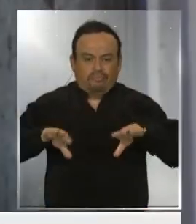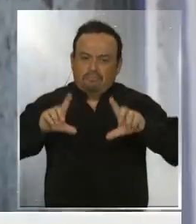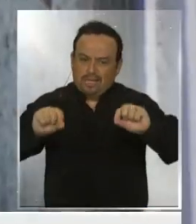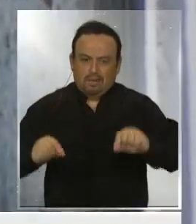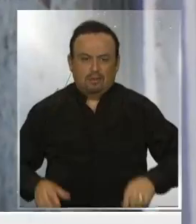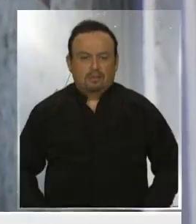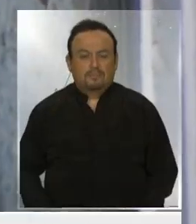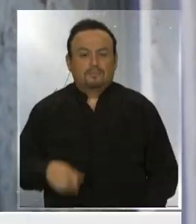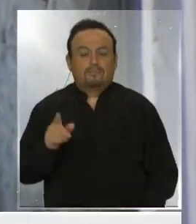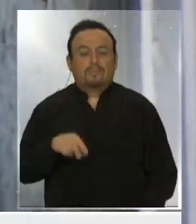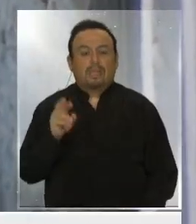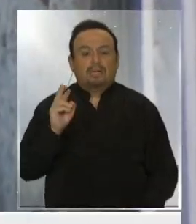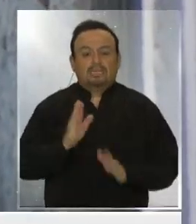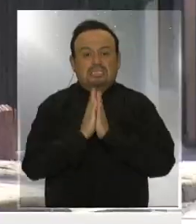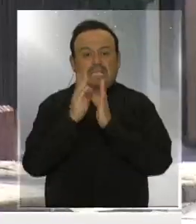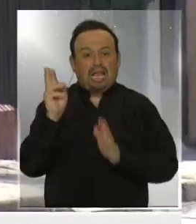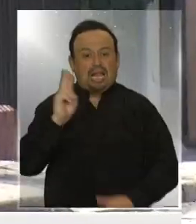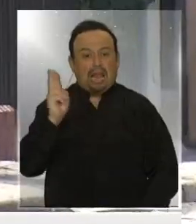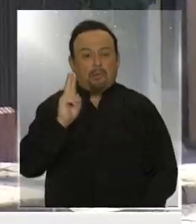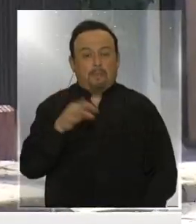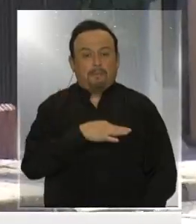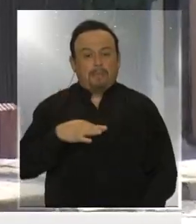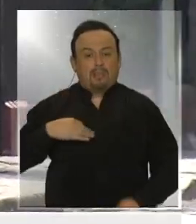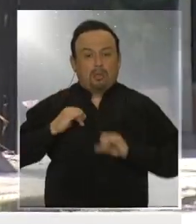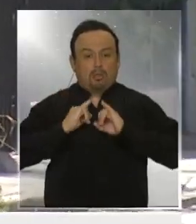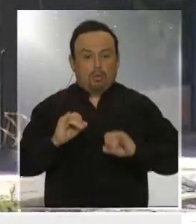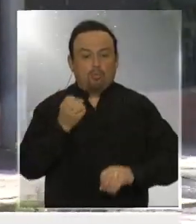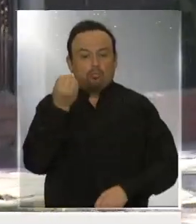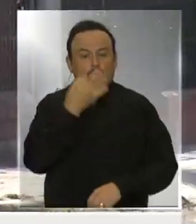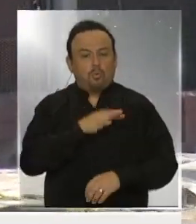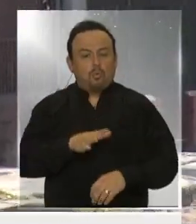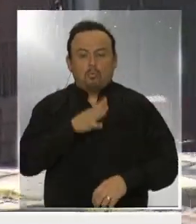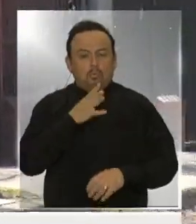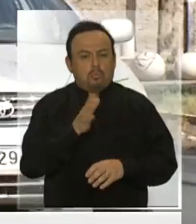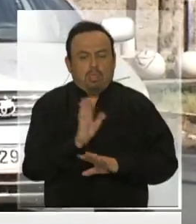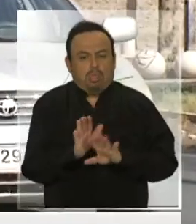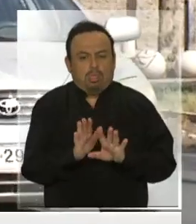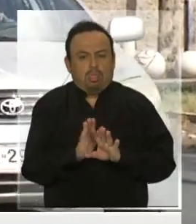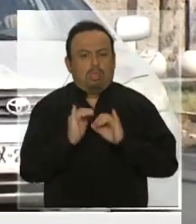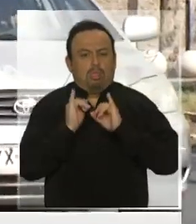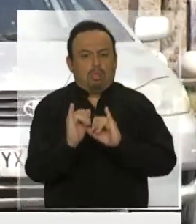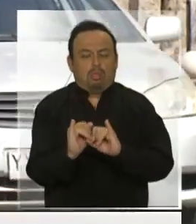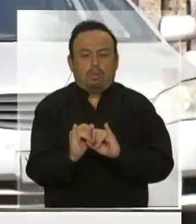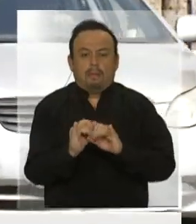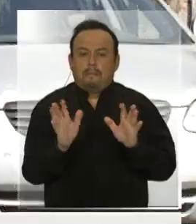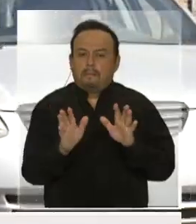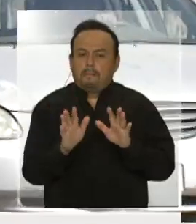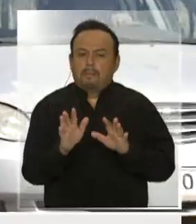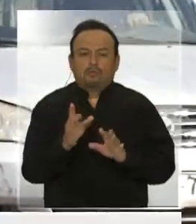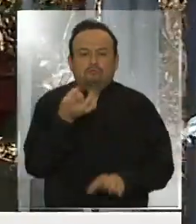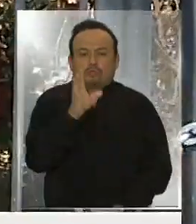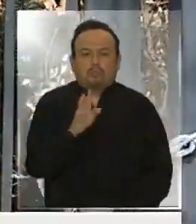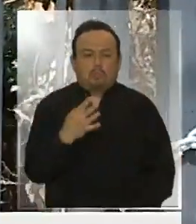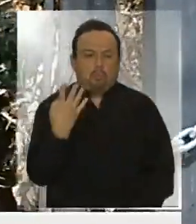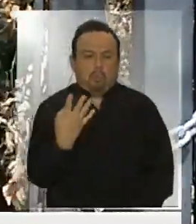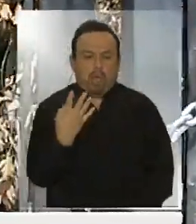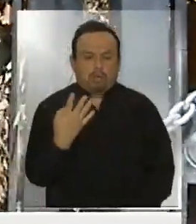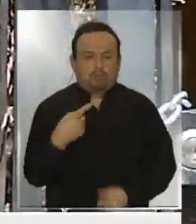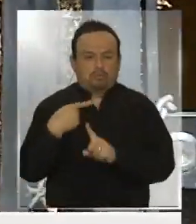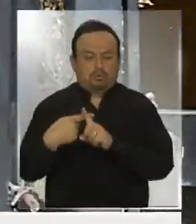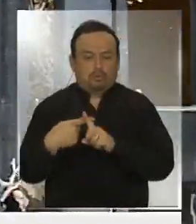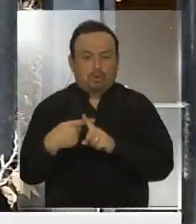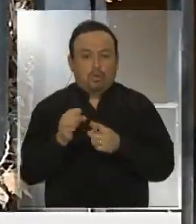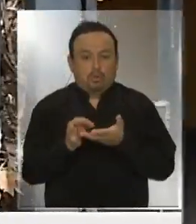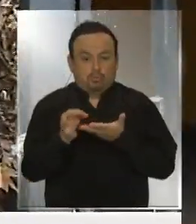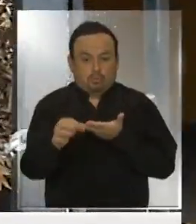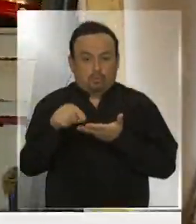más. En San Ramón, el Ministerio de Salud no informó la cantidad de personas contagiadas, ya que no serían más de cuatro casos. En la comuna se